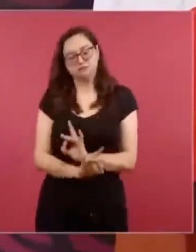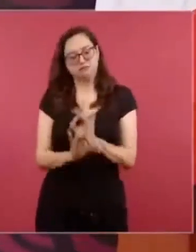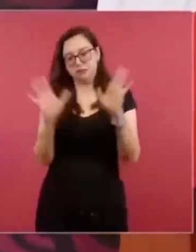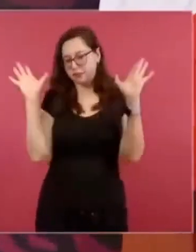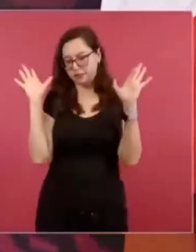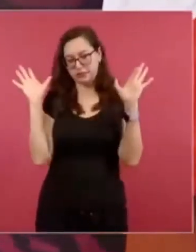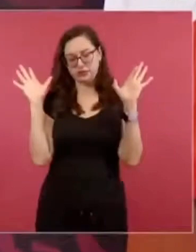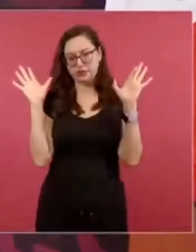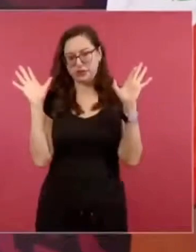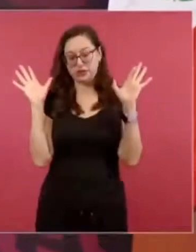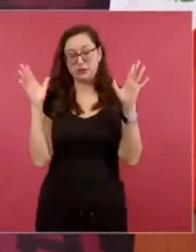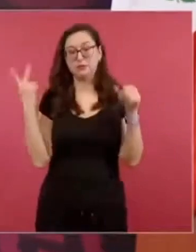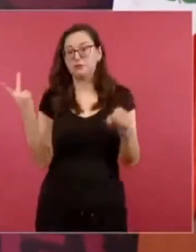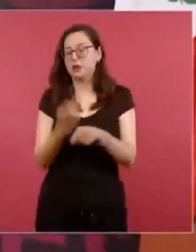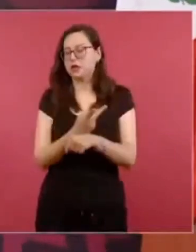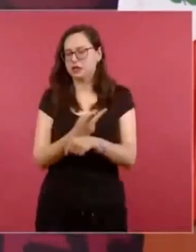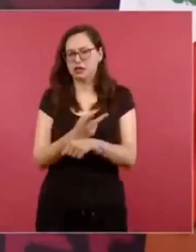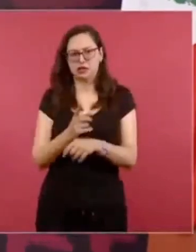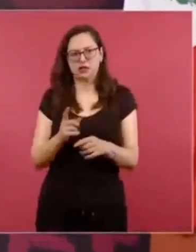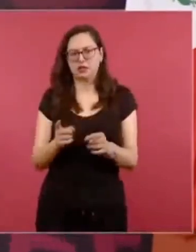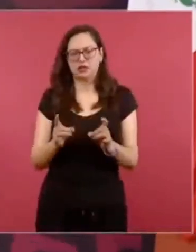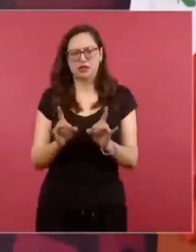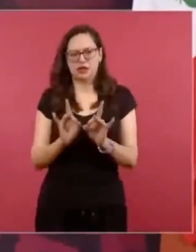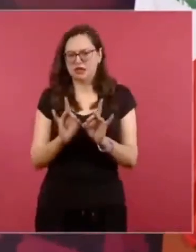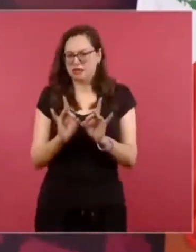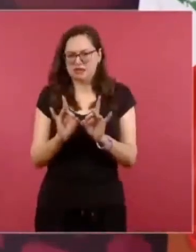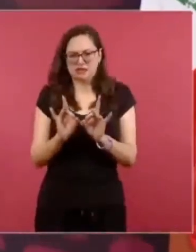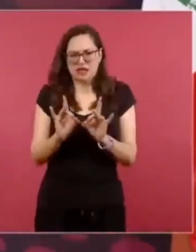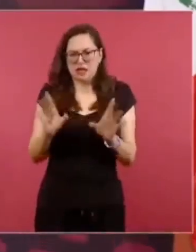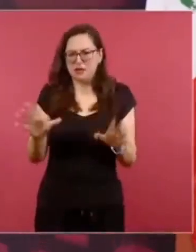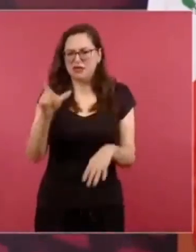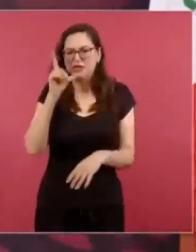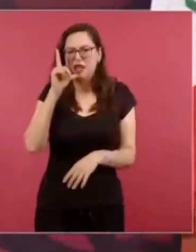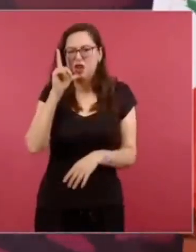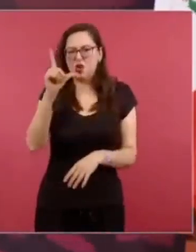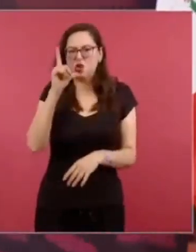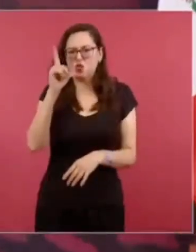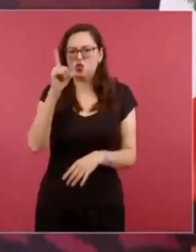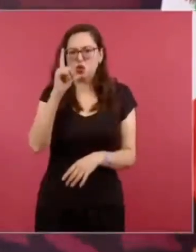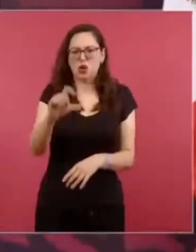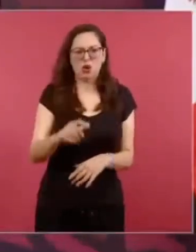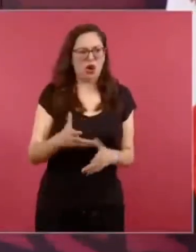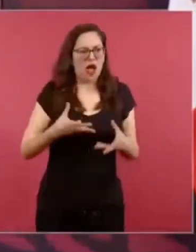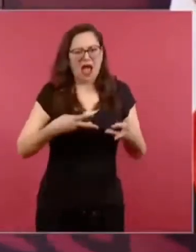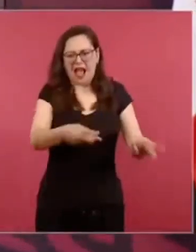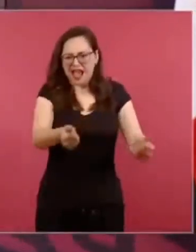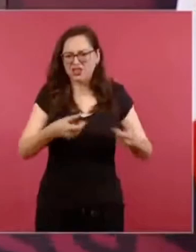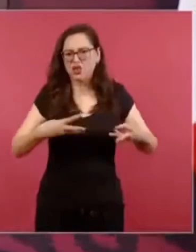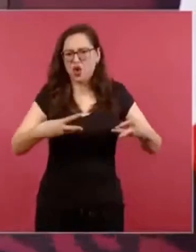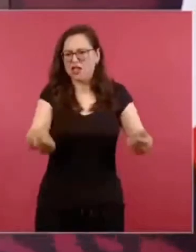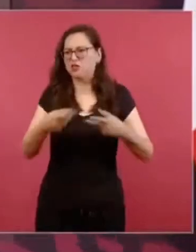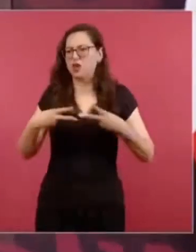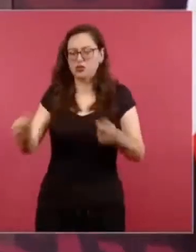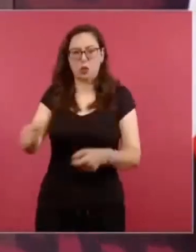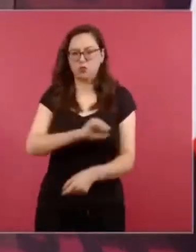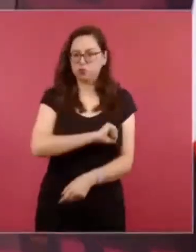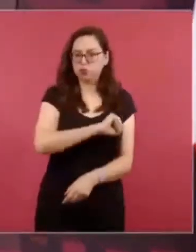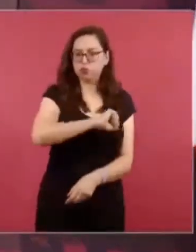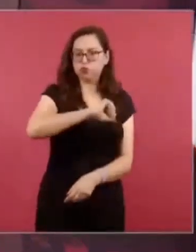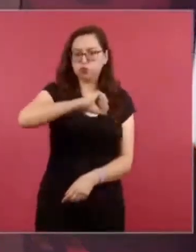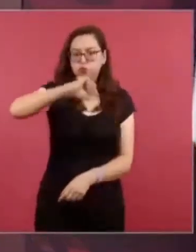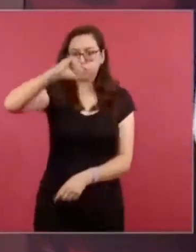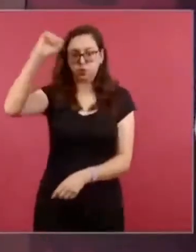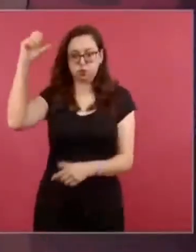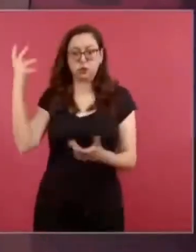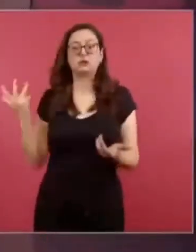superior a la capacidad que se tenía generando, pues sí